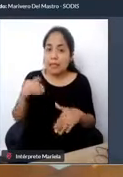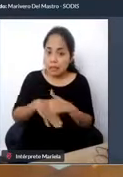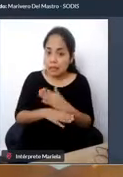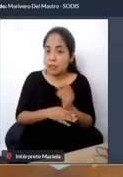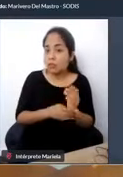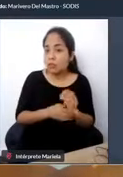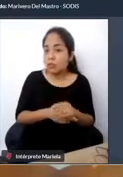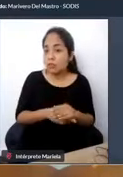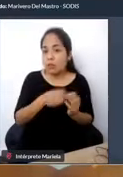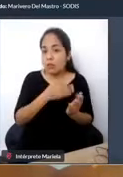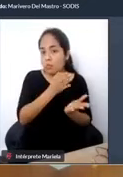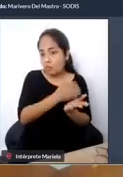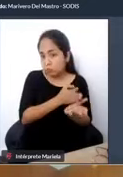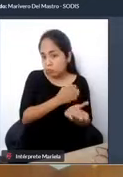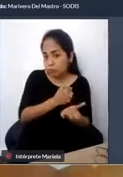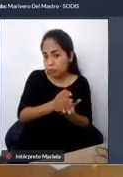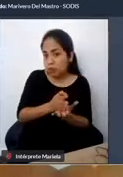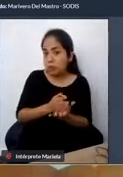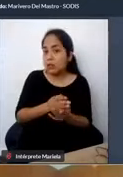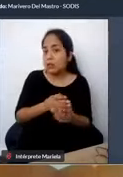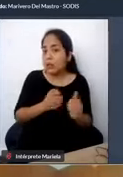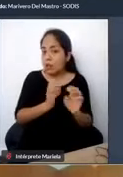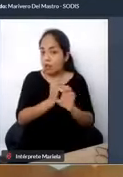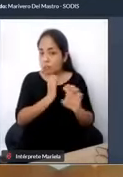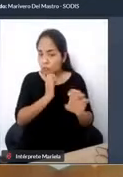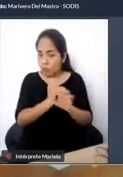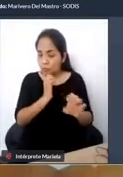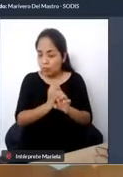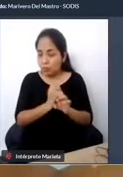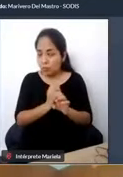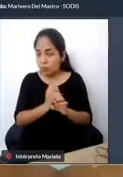las puertas de ingreso y de salida deben cumplir con una